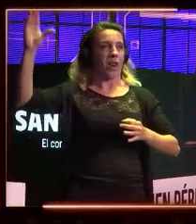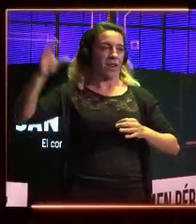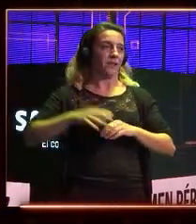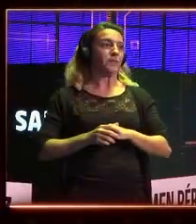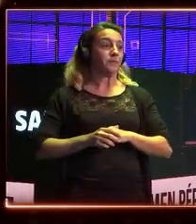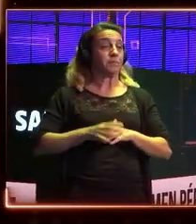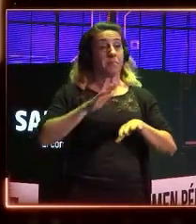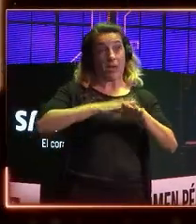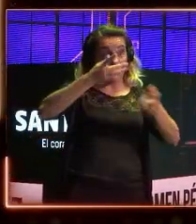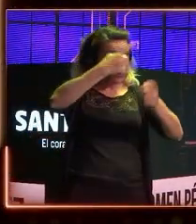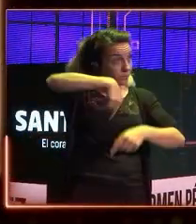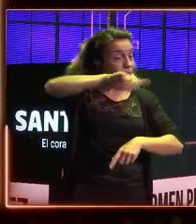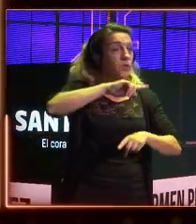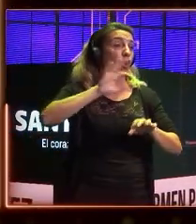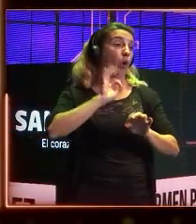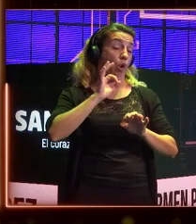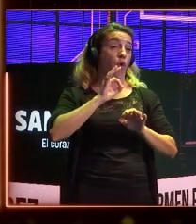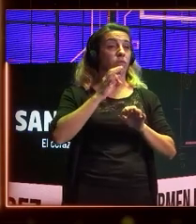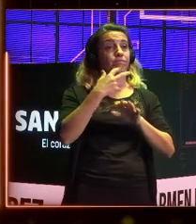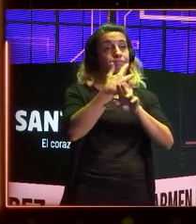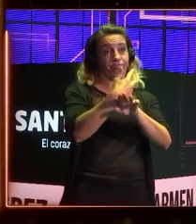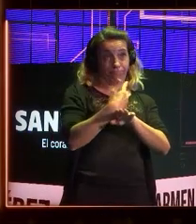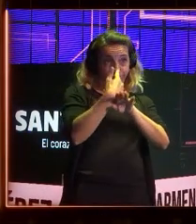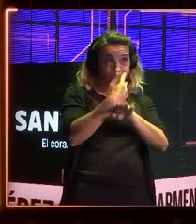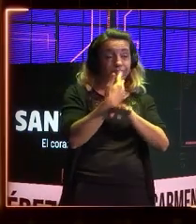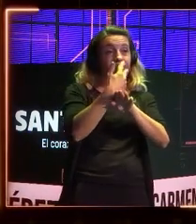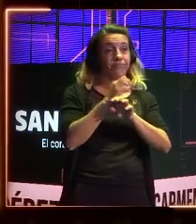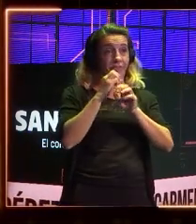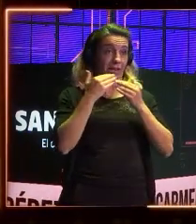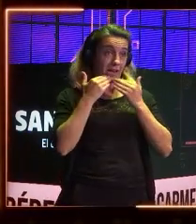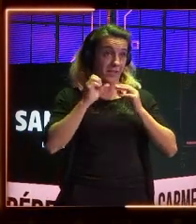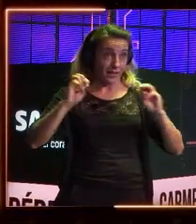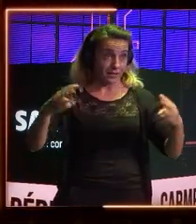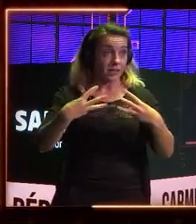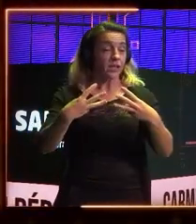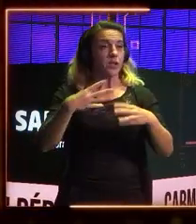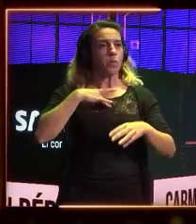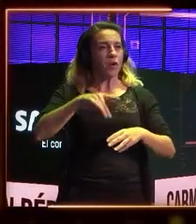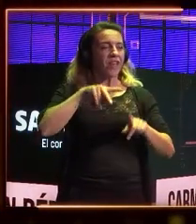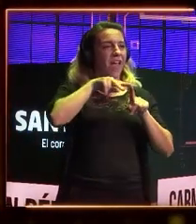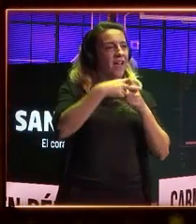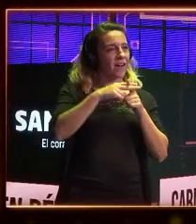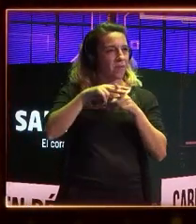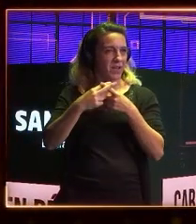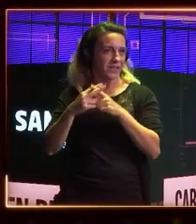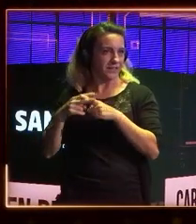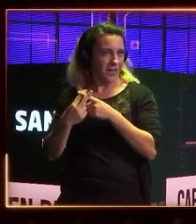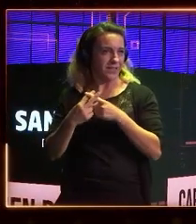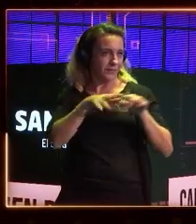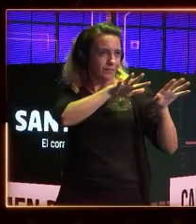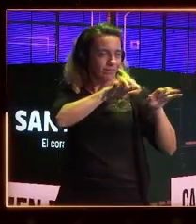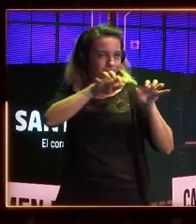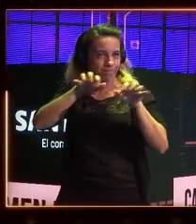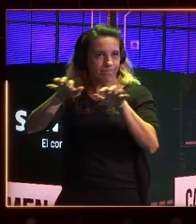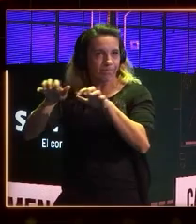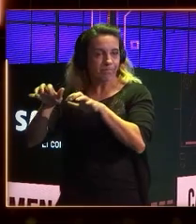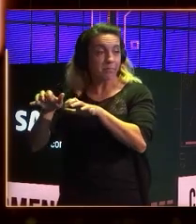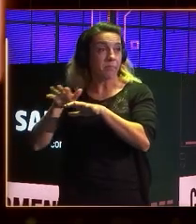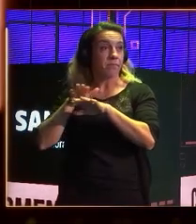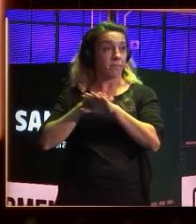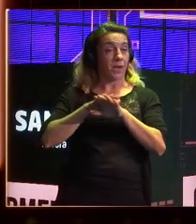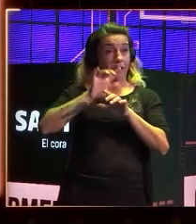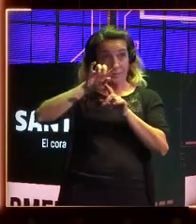que nos siguen a través de Internet, puedan tener estas nuevas herramientas, de tal manera que puedan